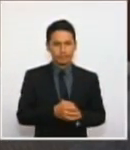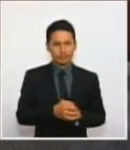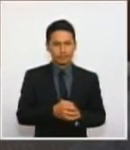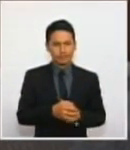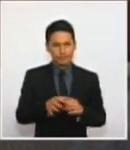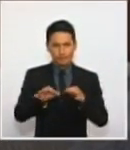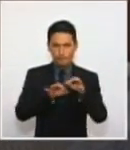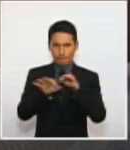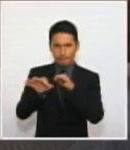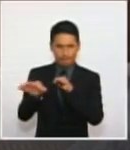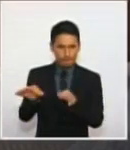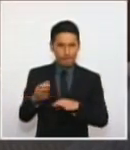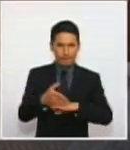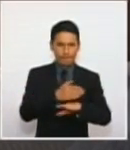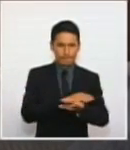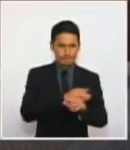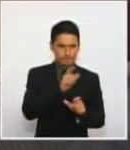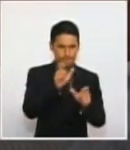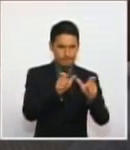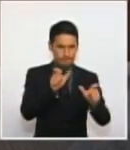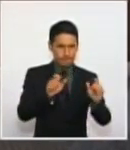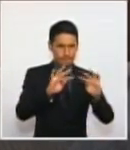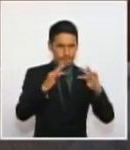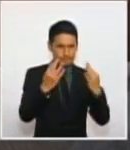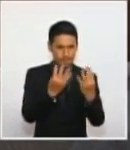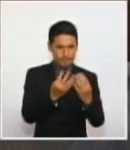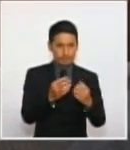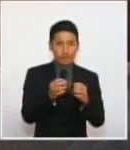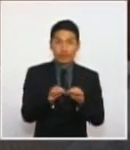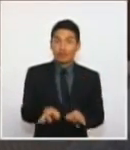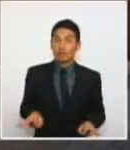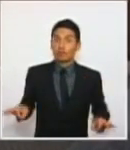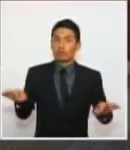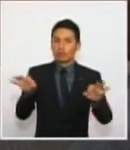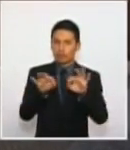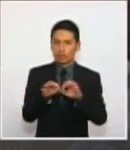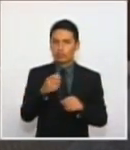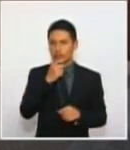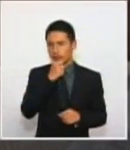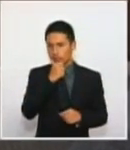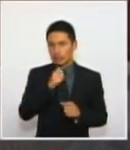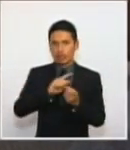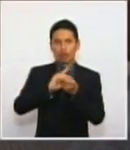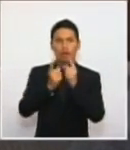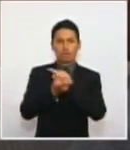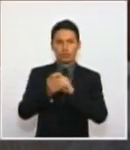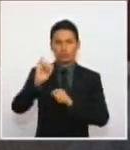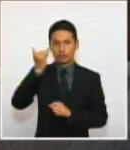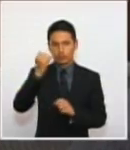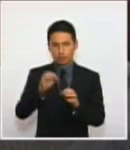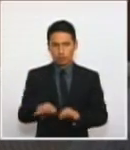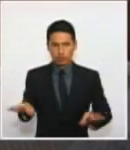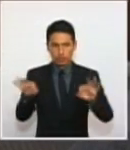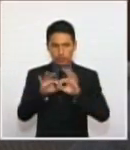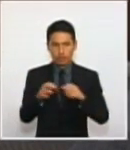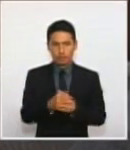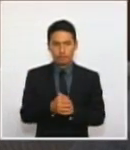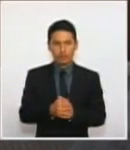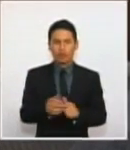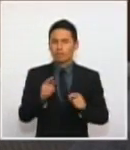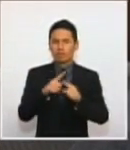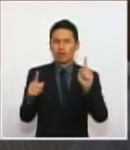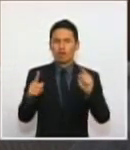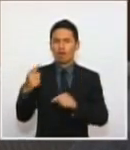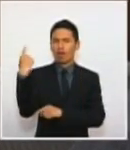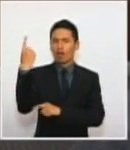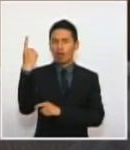explicado aquí, varios congresistas ameritan una modificación. Pero integralmente el